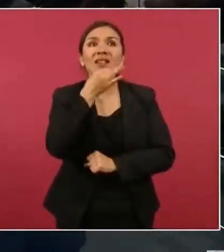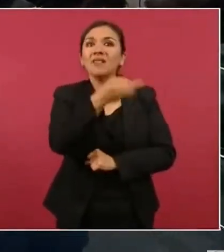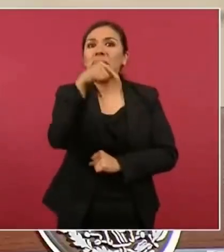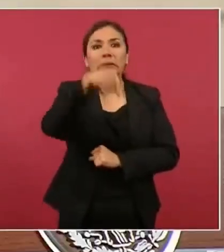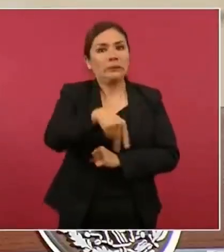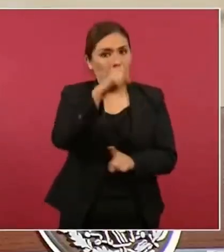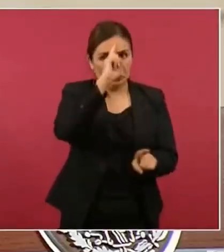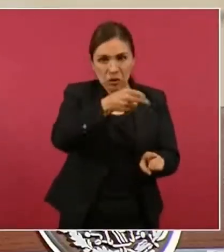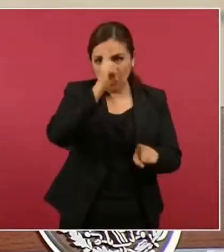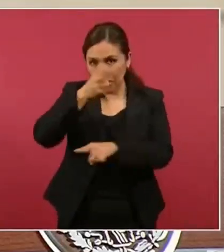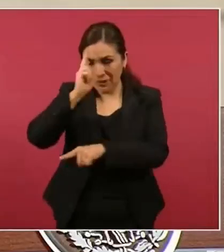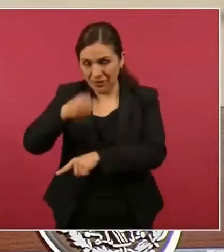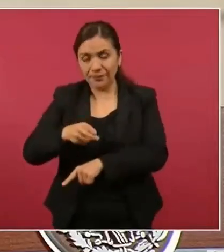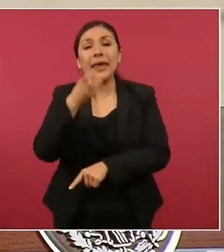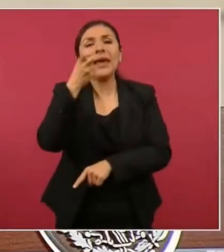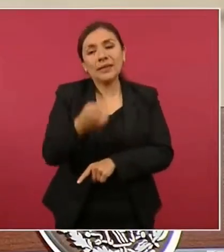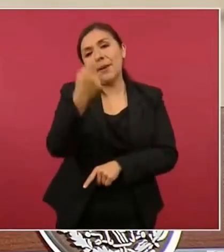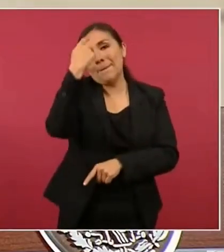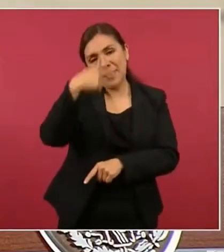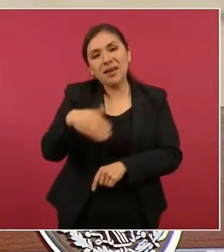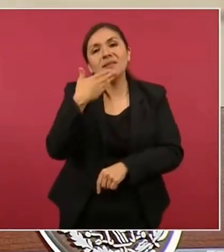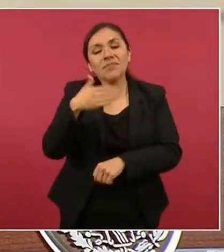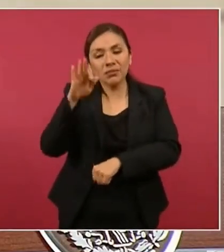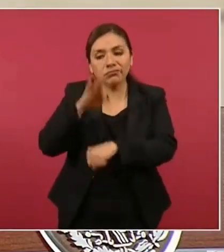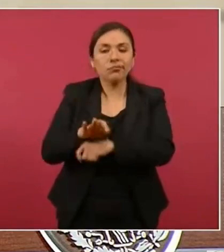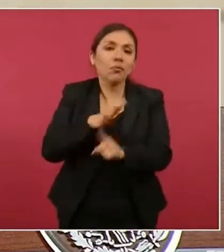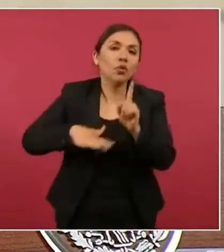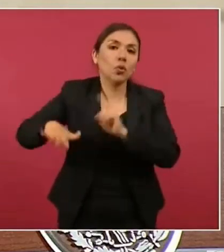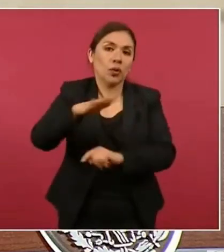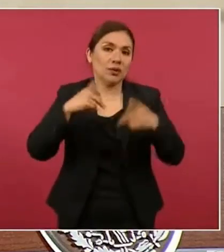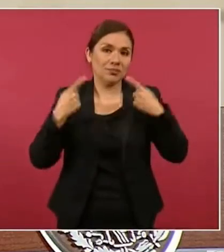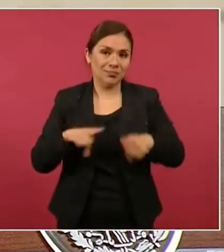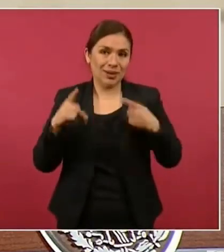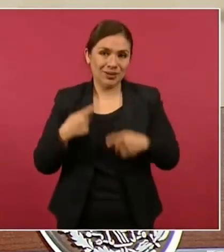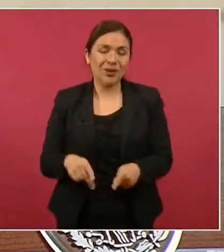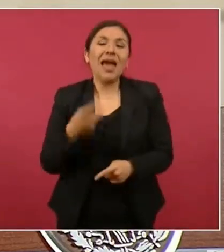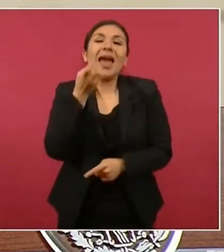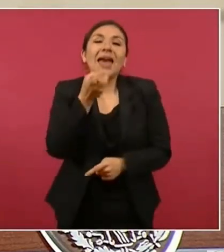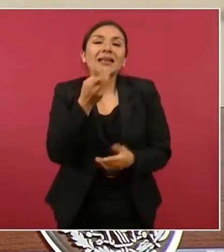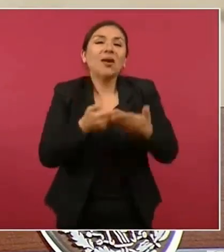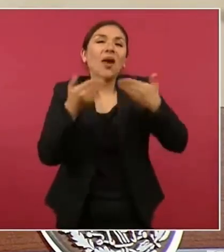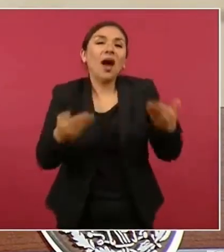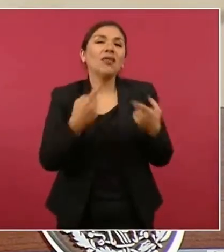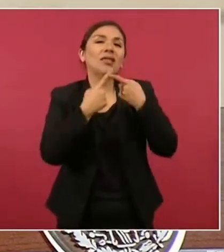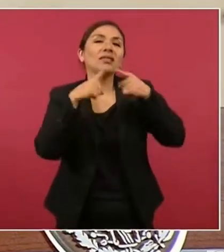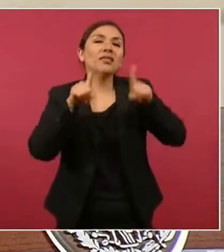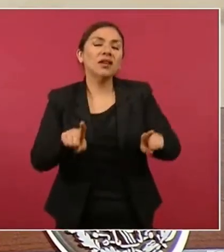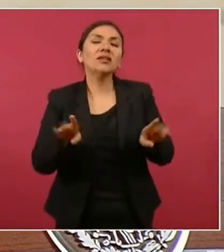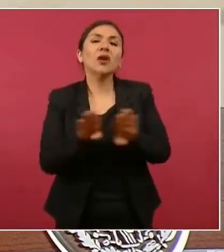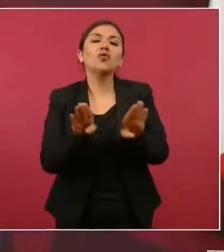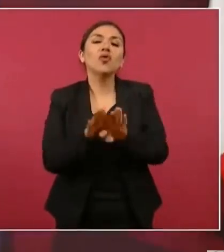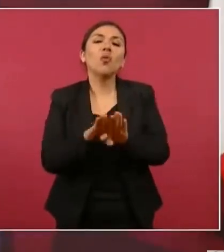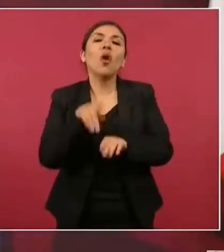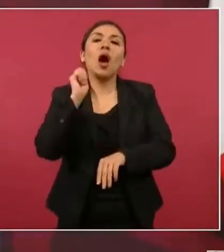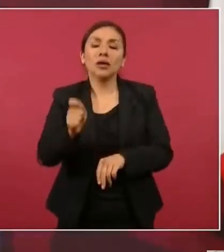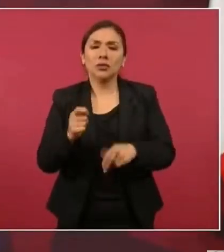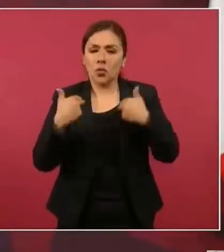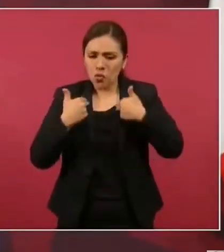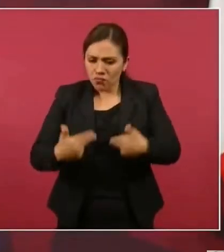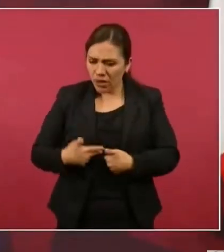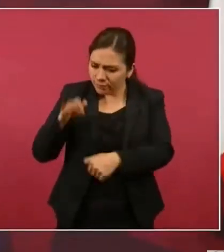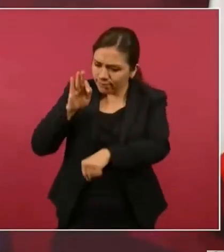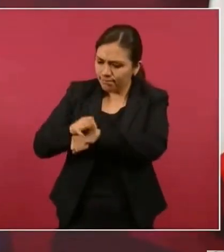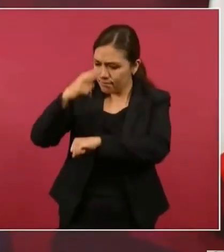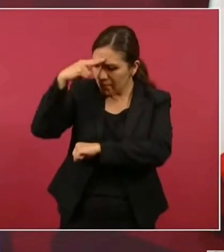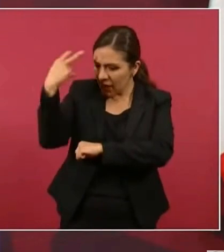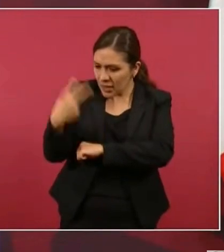Entonces, esto es por el bien de todos. Esa es la diferencia entre el humanismo mexicano